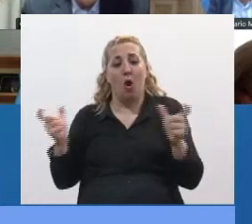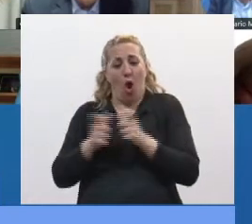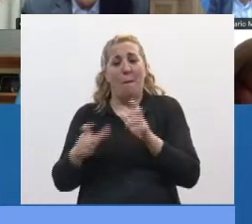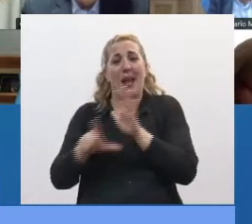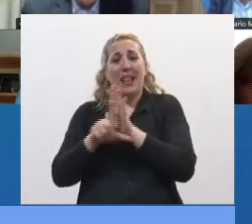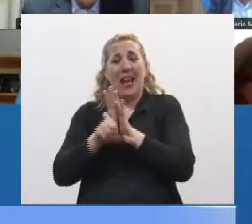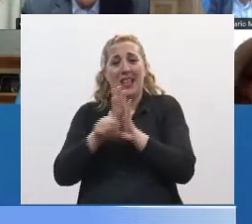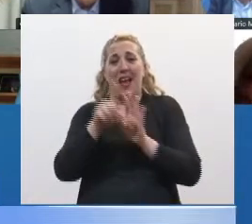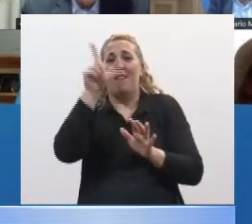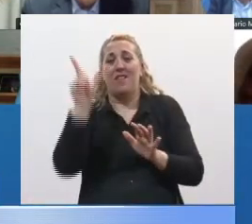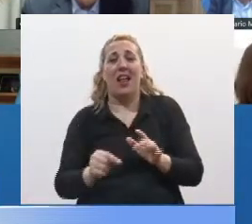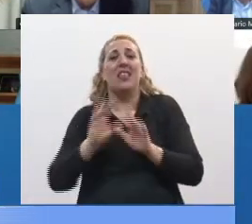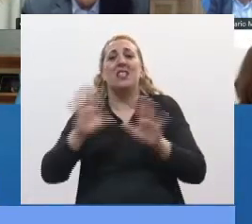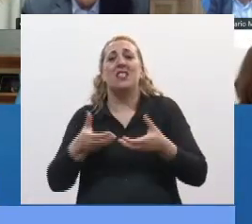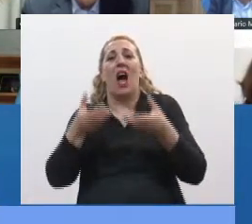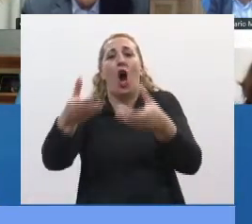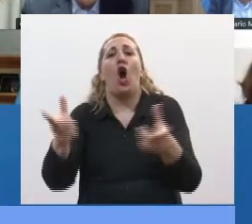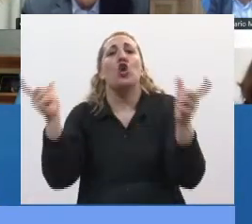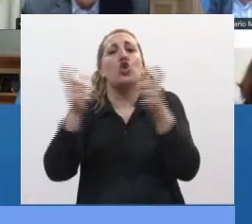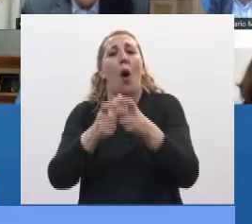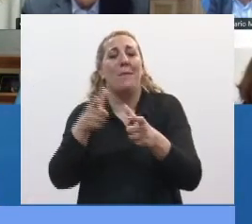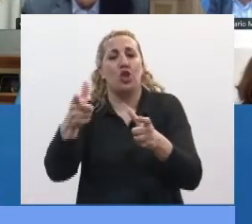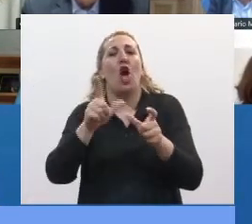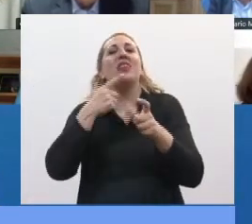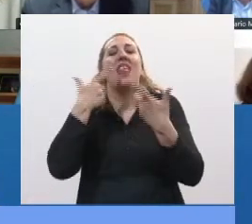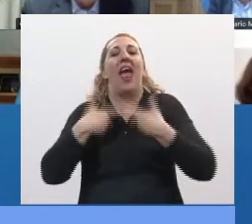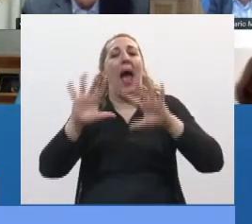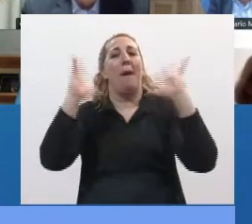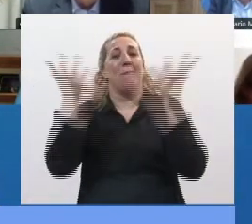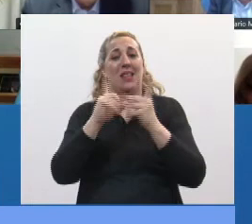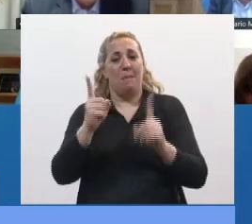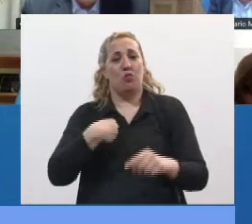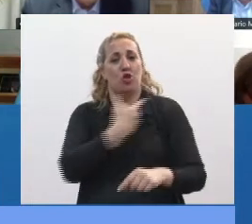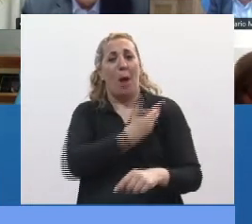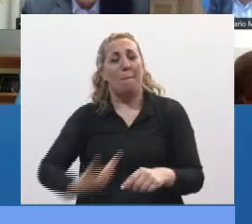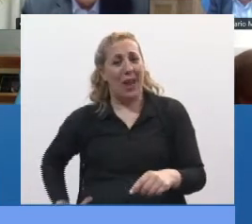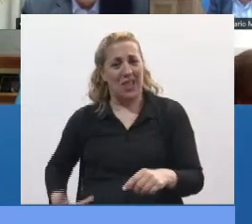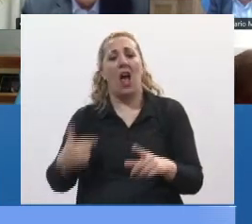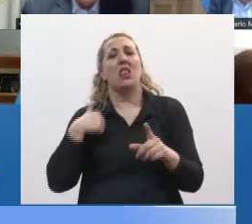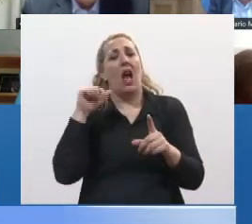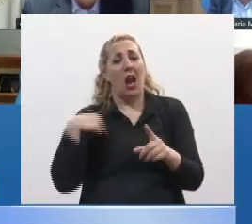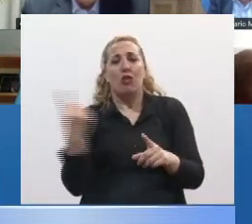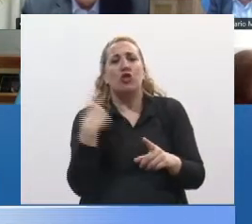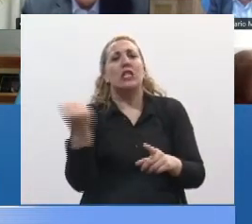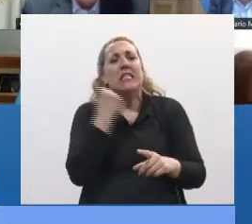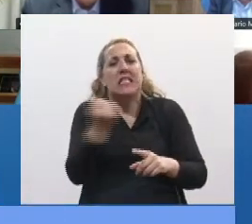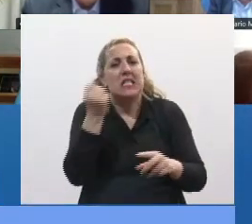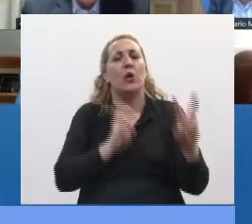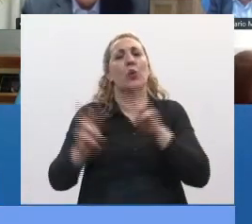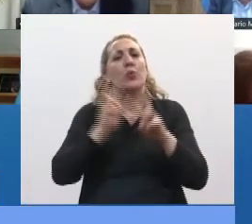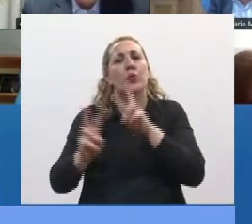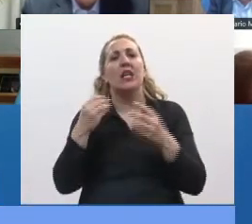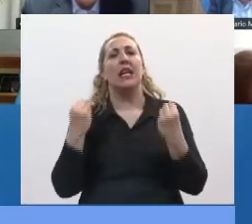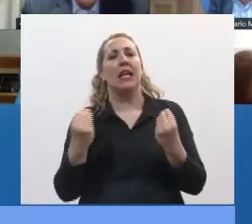electricidad general, a la Comisión de Ambiente que preside, a la Comisión de Salud, y estamos tratando de, entre todos los presidentes, de poder